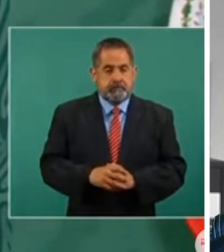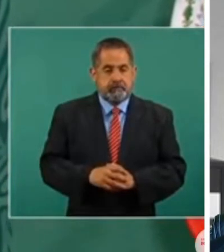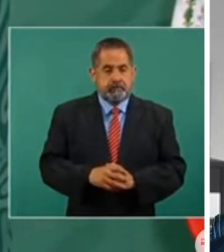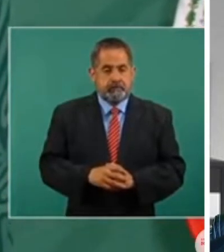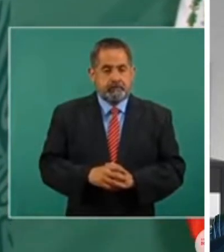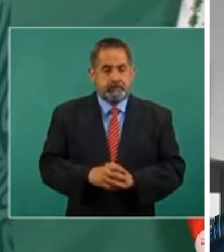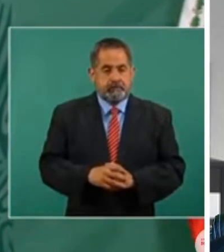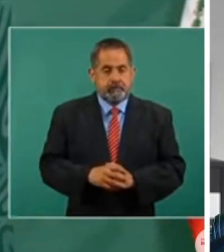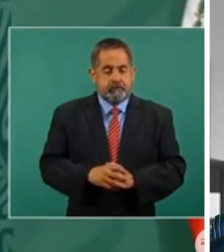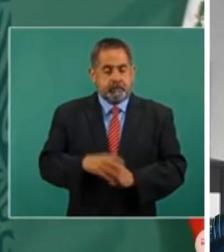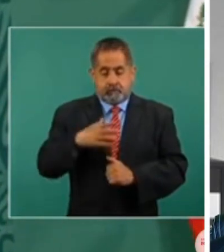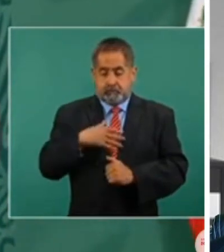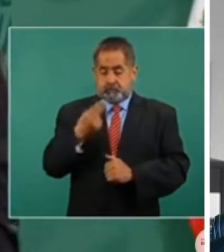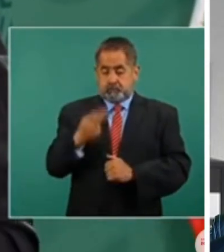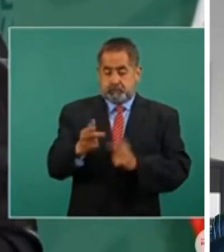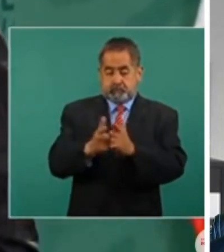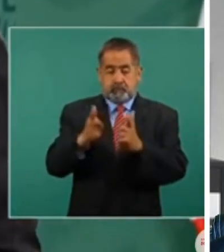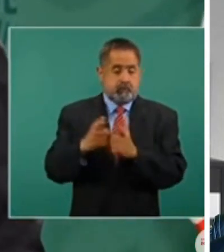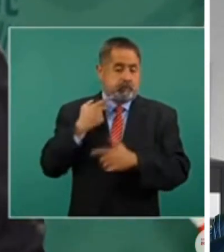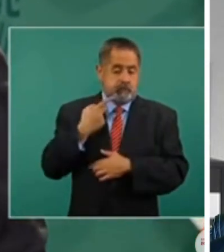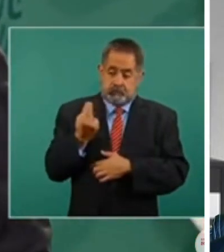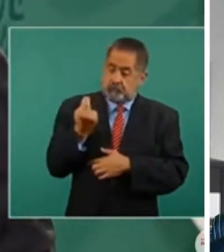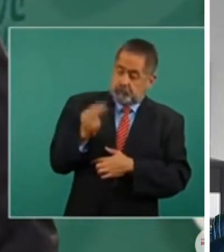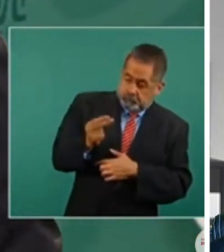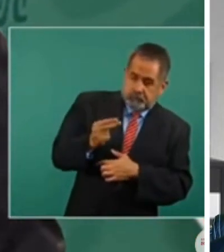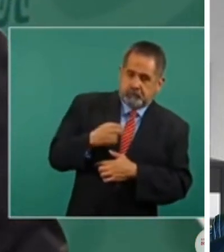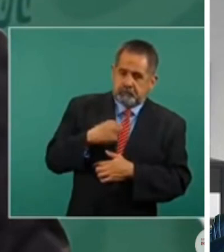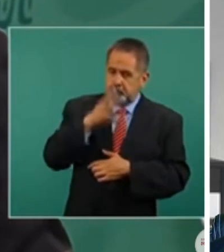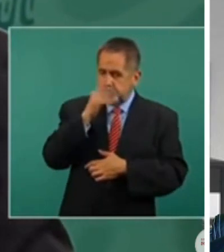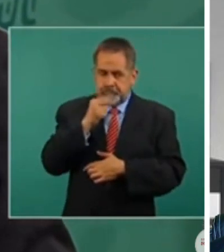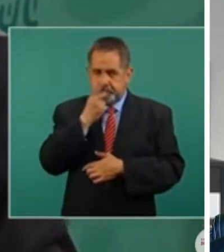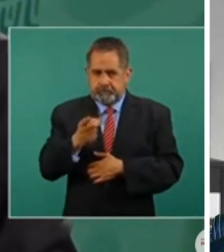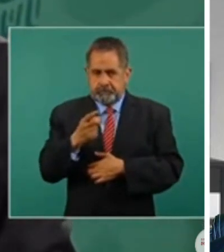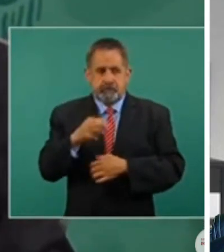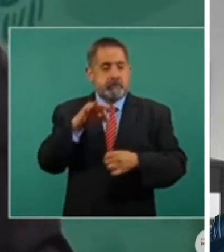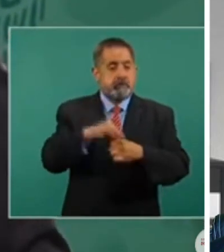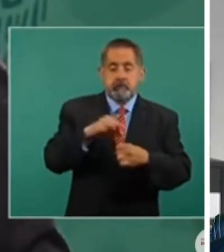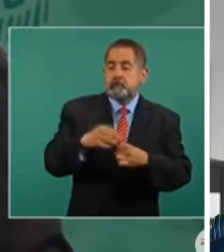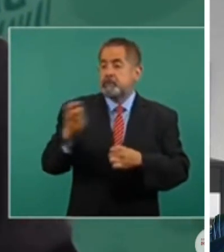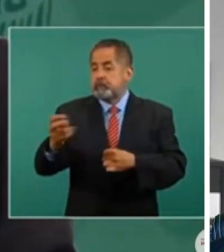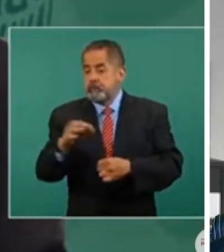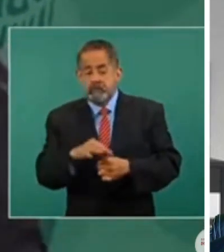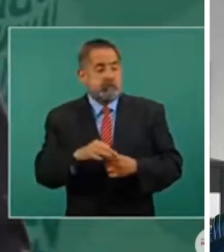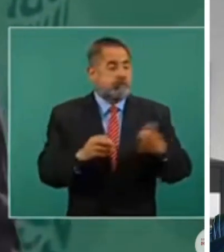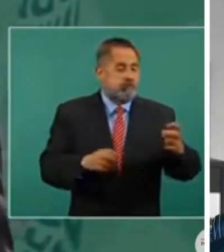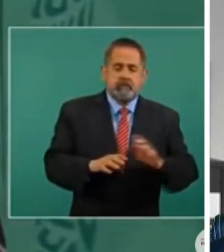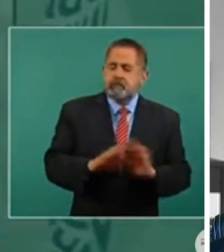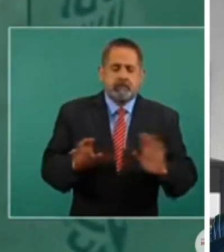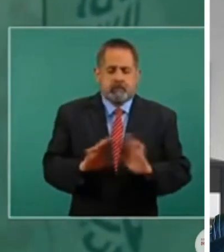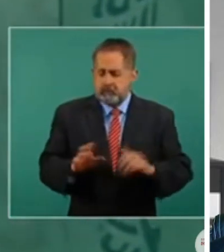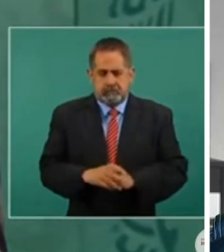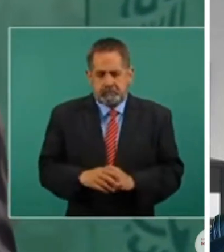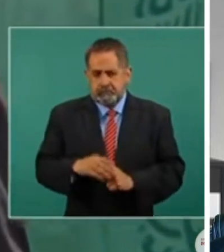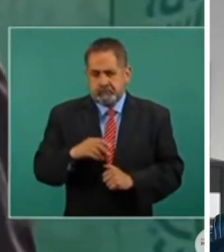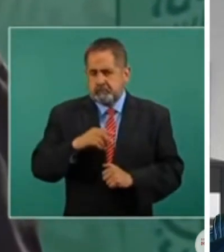No voy a mencionar partidos. No voy a decir, voten por este, voten por este otro. Otro asunto también